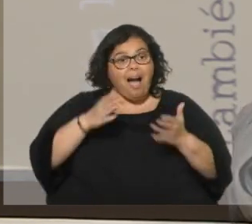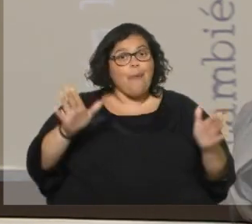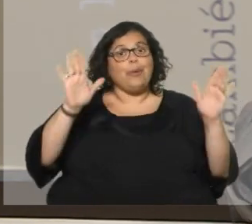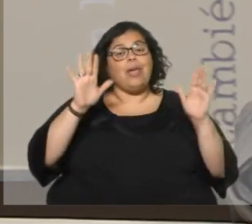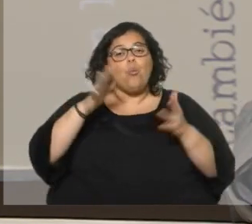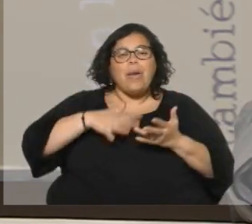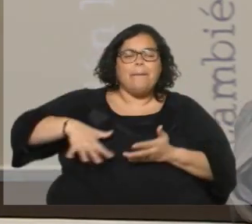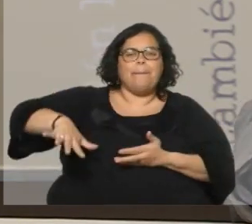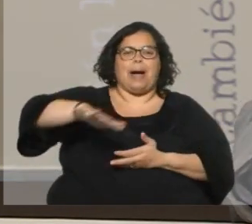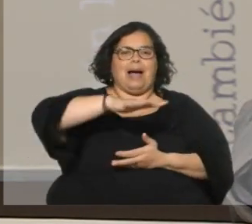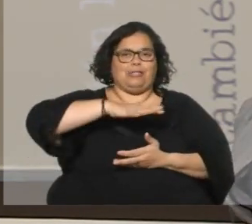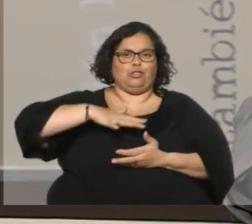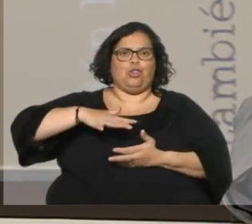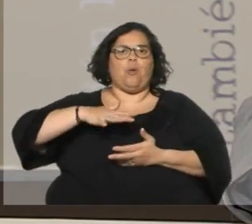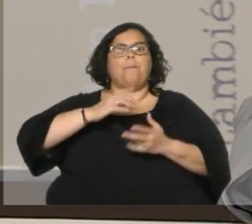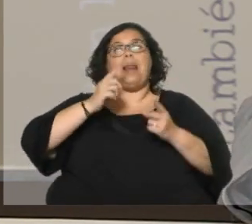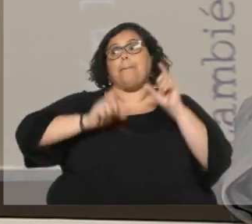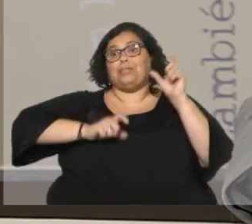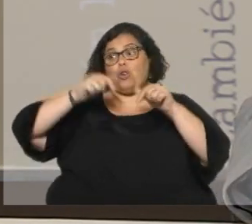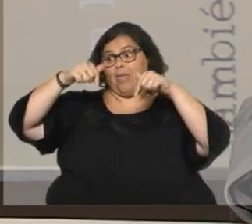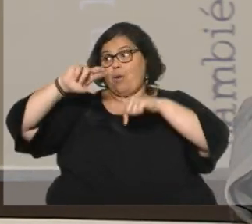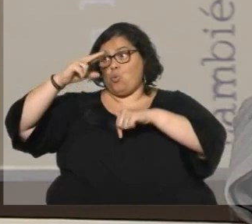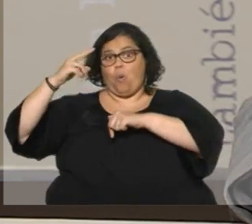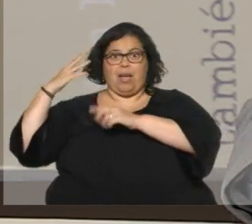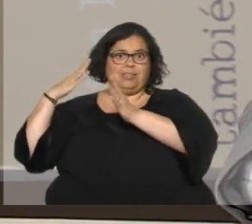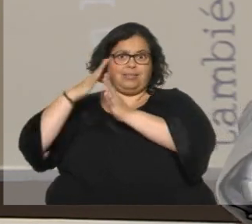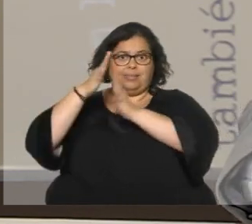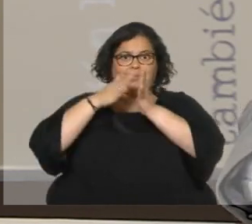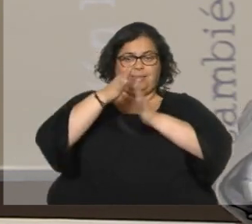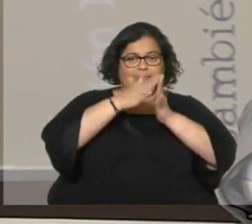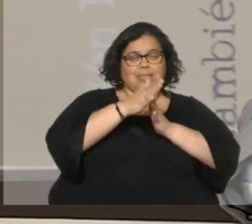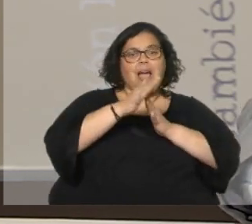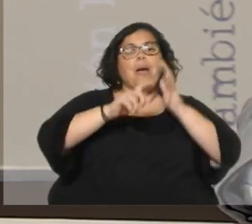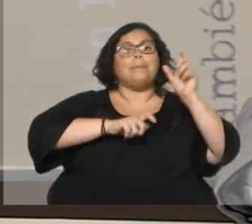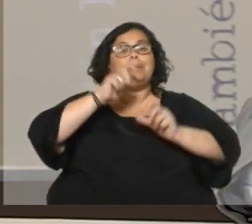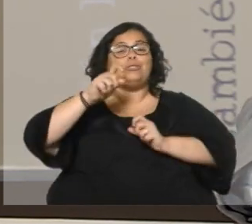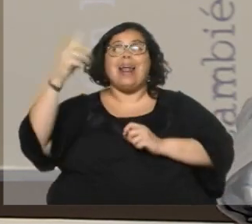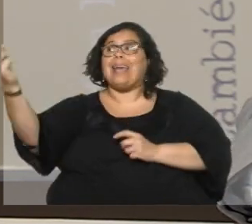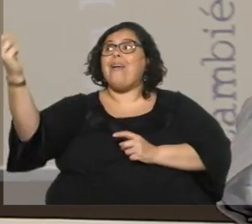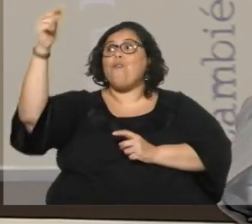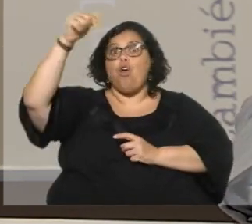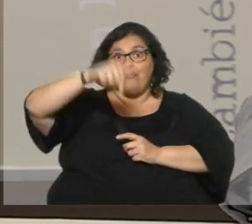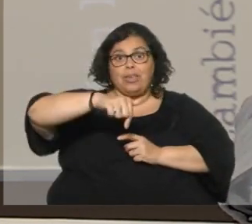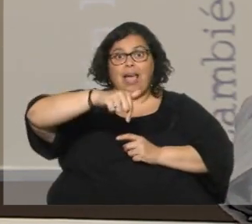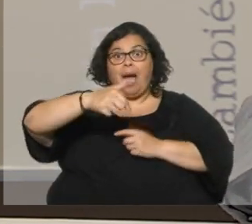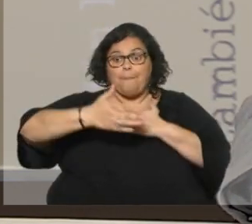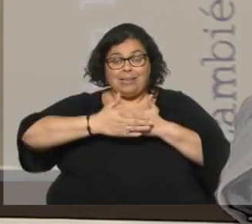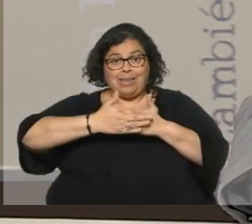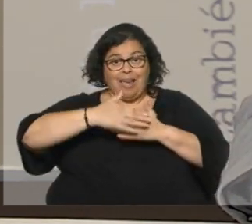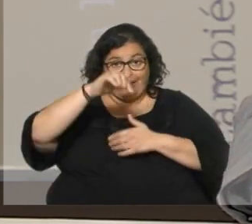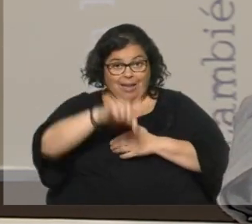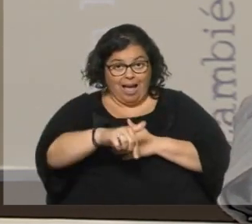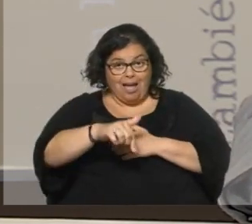muy importante para el exilio. La gente que volvía del exilio, la gente que estaba exilada hasta ese momento no podía hablar, o